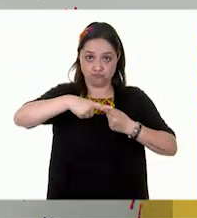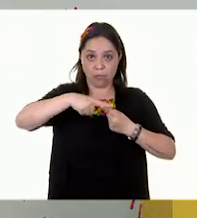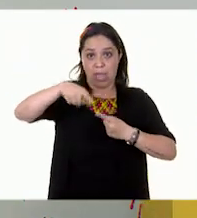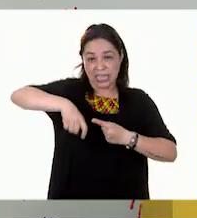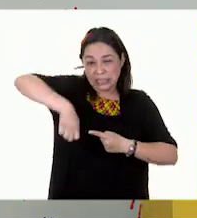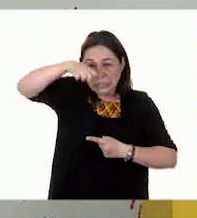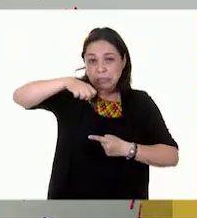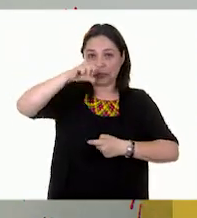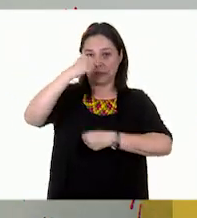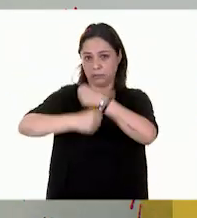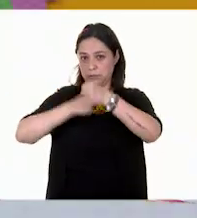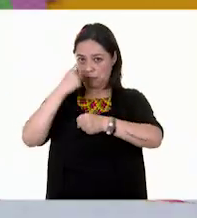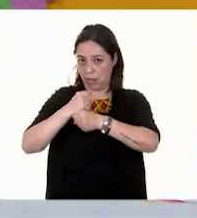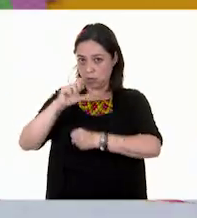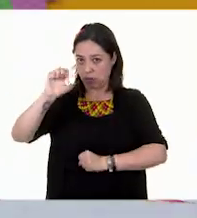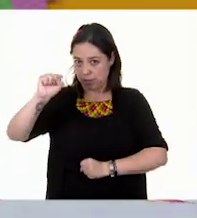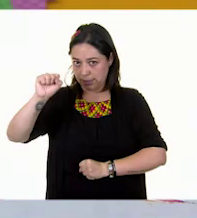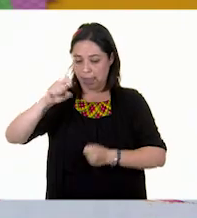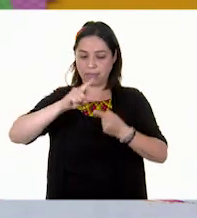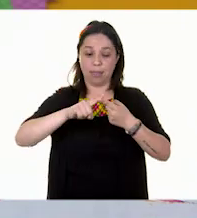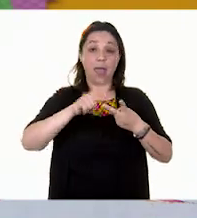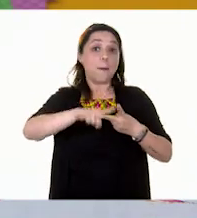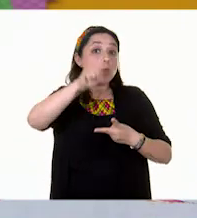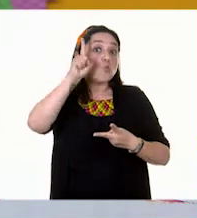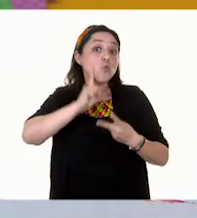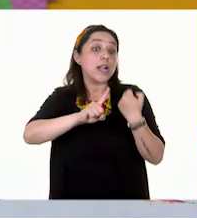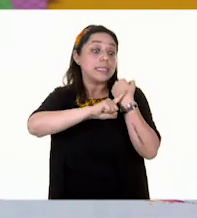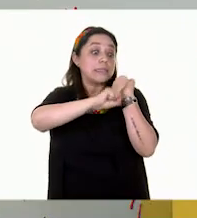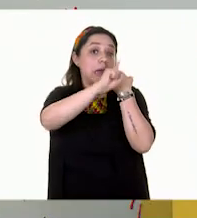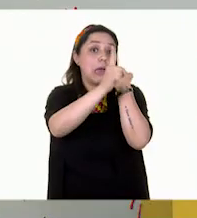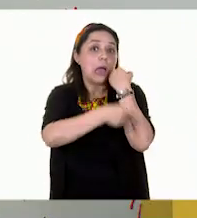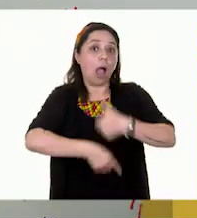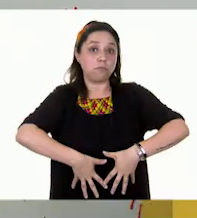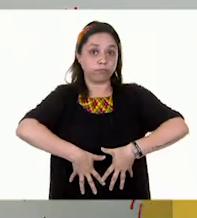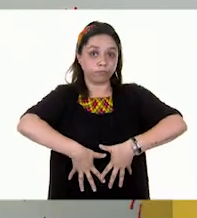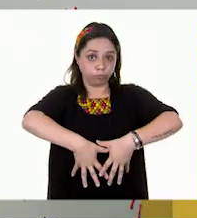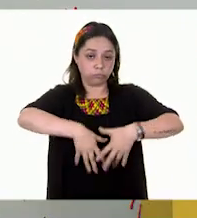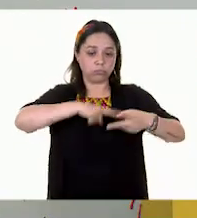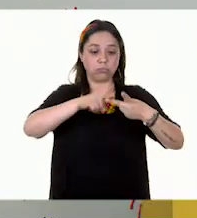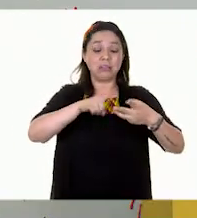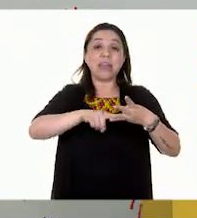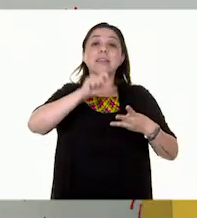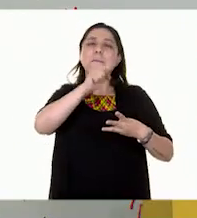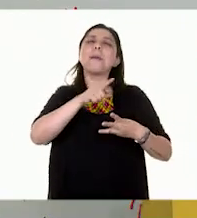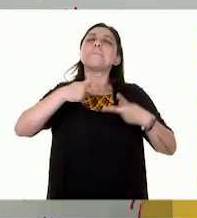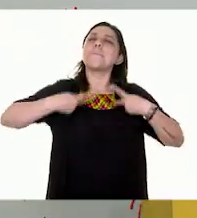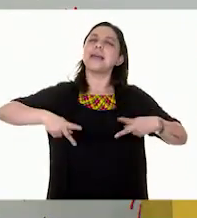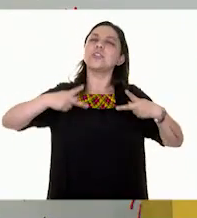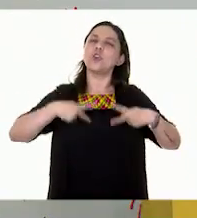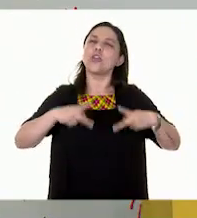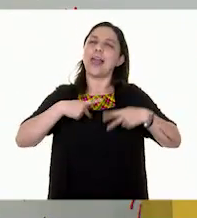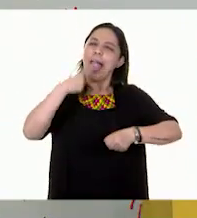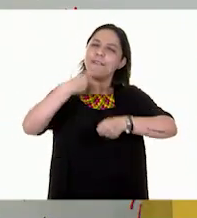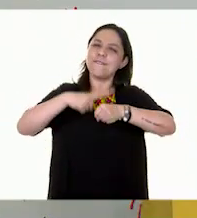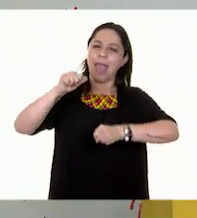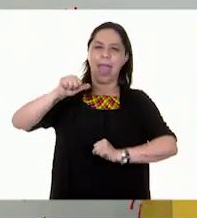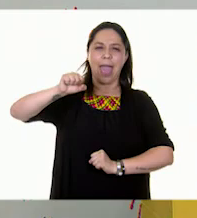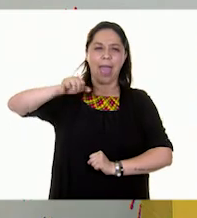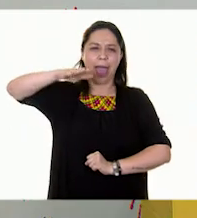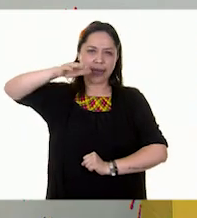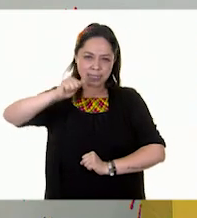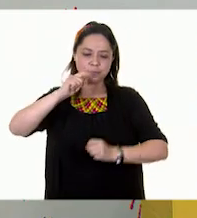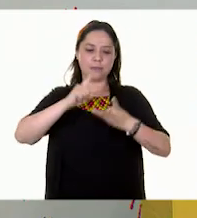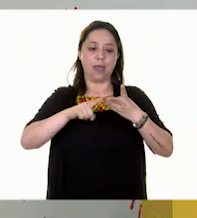años, Gloria, las mujeres embarazadas, las personas asmáticas, personas con hipertensión y